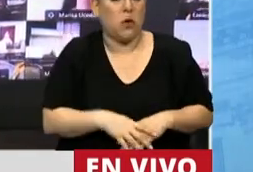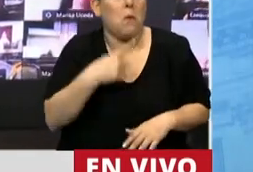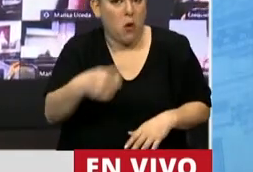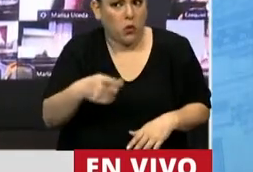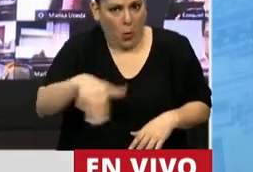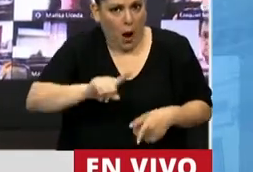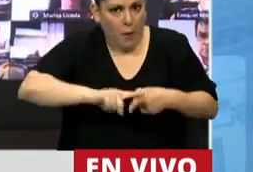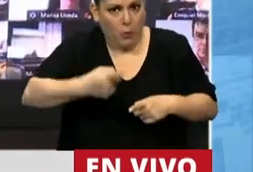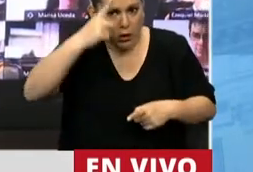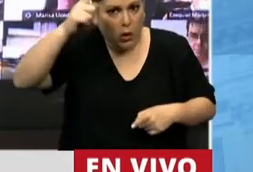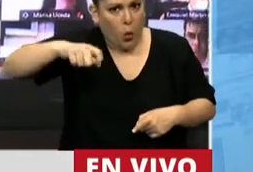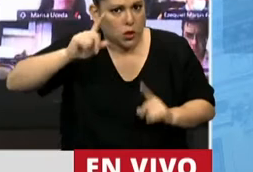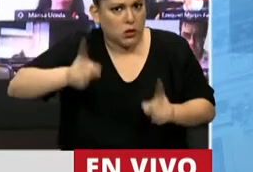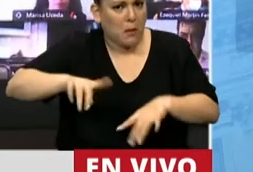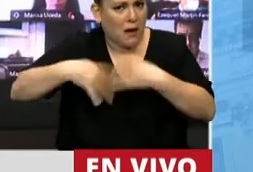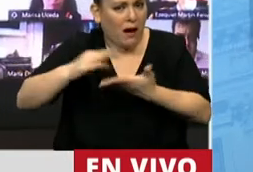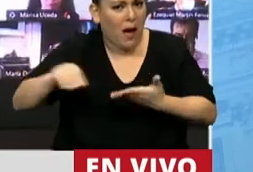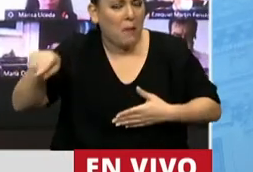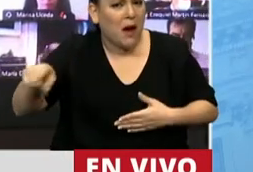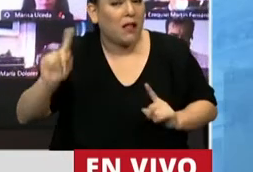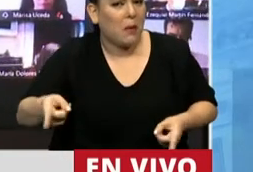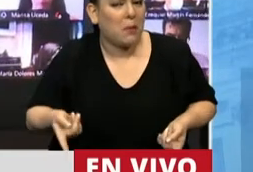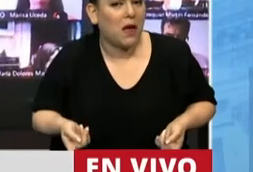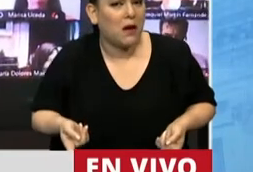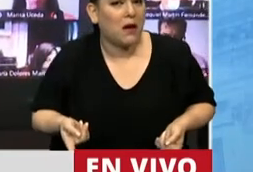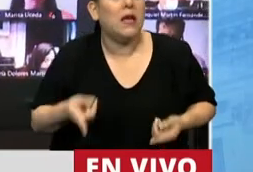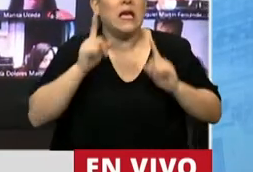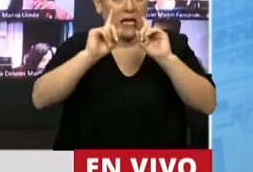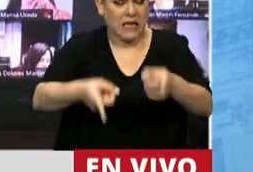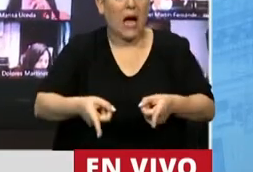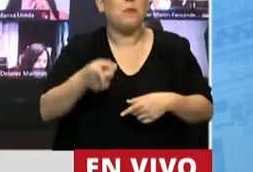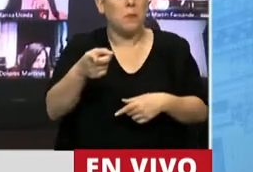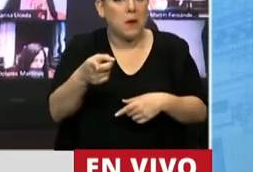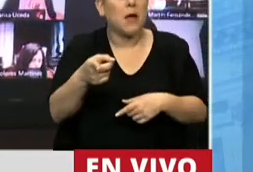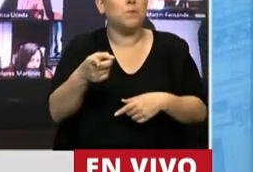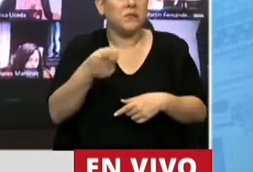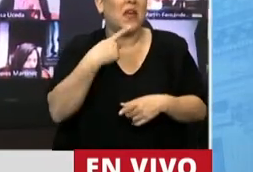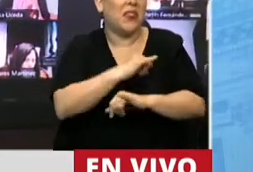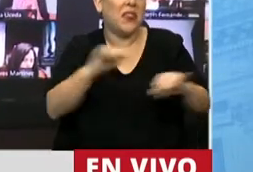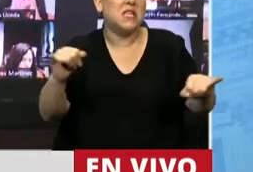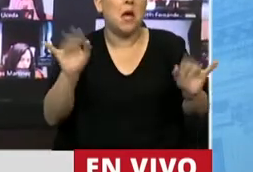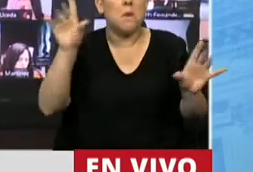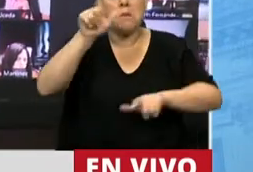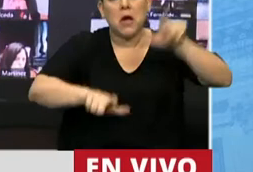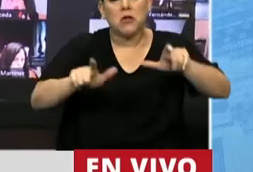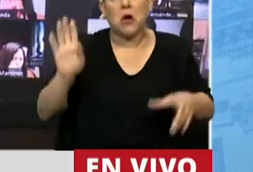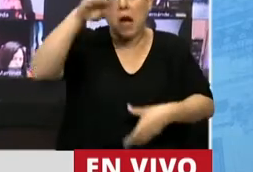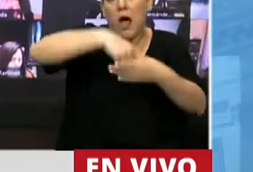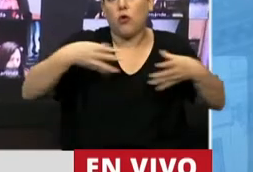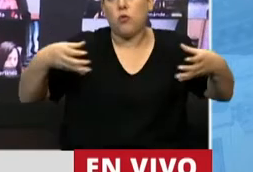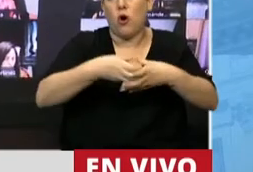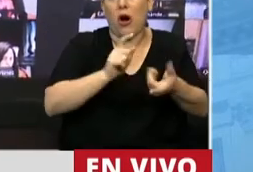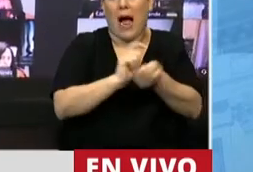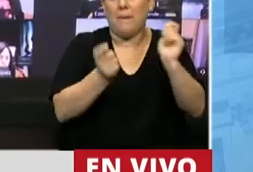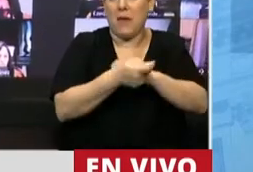Quiero también decir que la provincia amaneció empapelada diciendo que los integrantes de Cambiemos y Ciudad ya voy terminando,